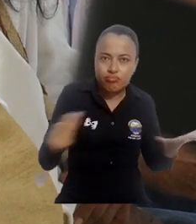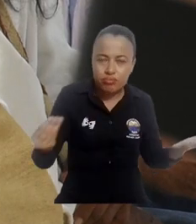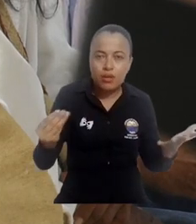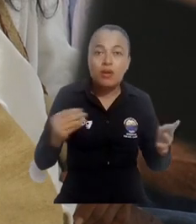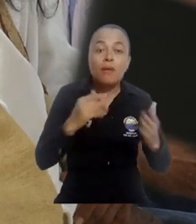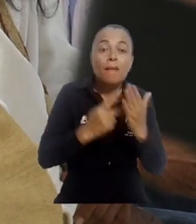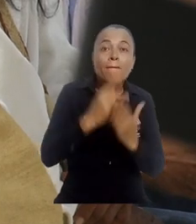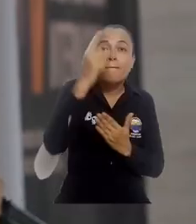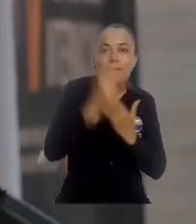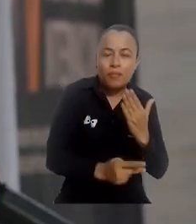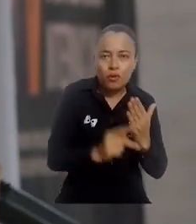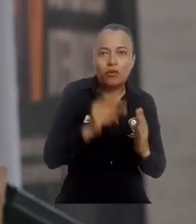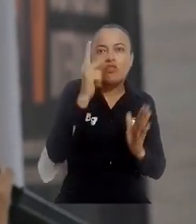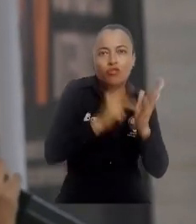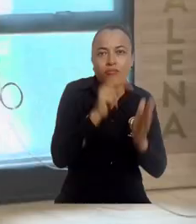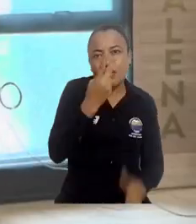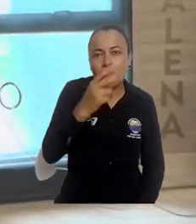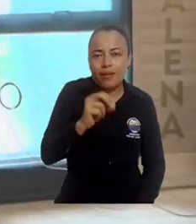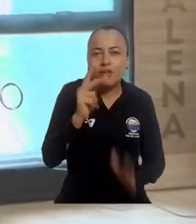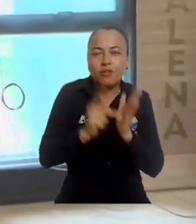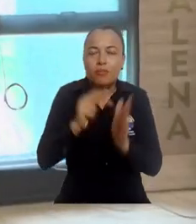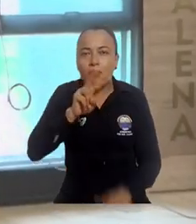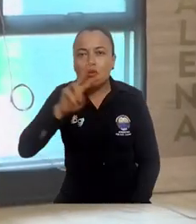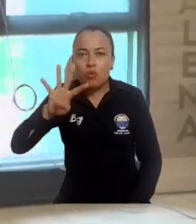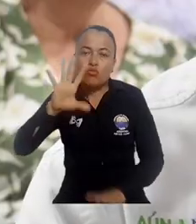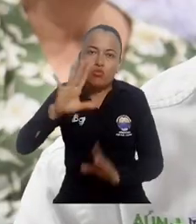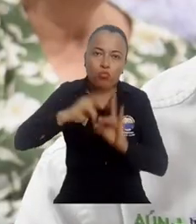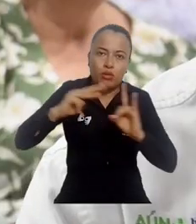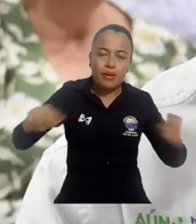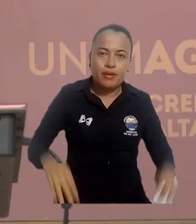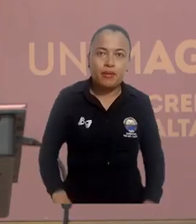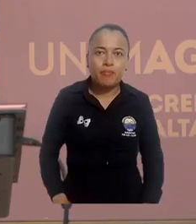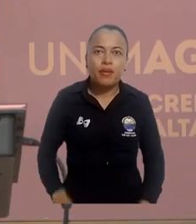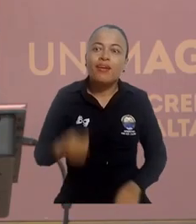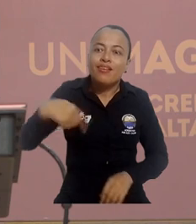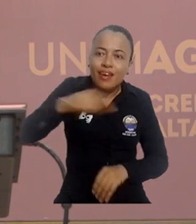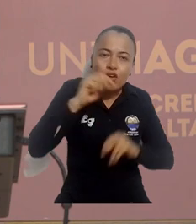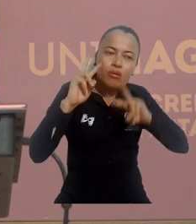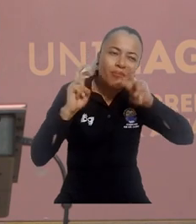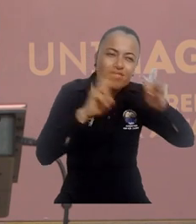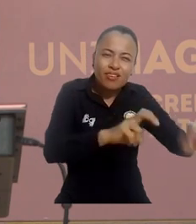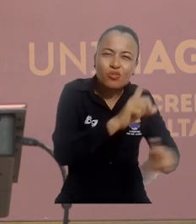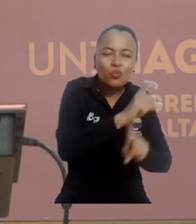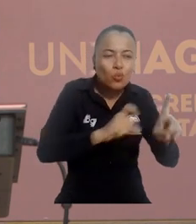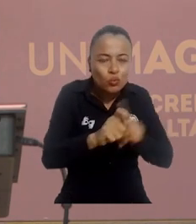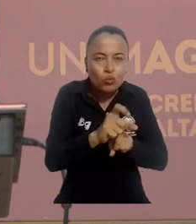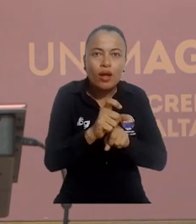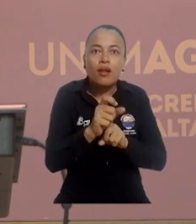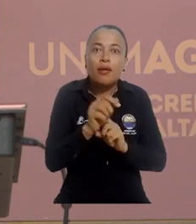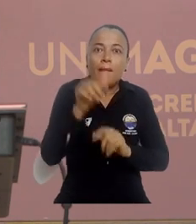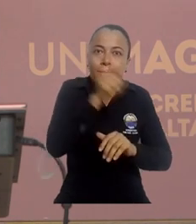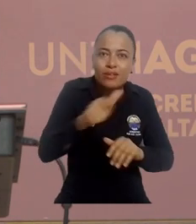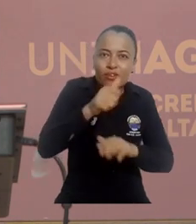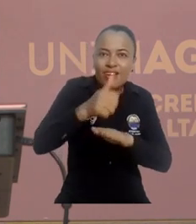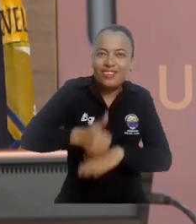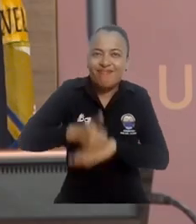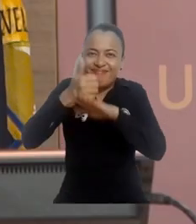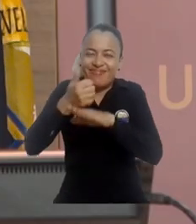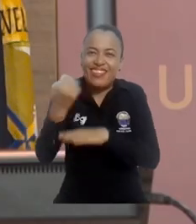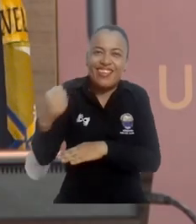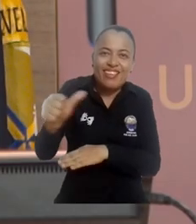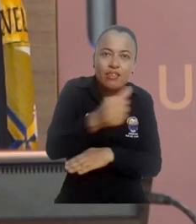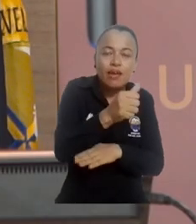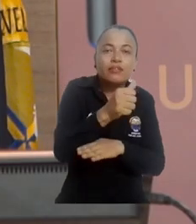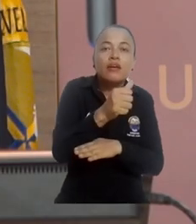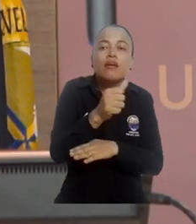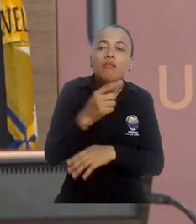-2024. Que hagan investigación intercultural, que nuestros decanos o decanas sean nuestros mayores y nuestras mayores. Hay